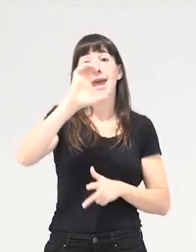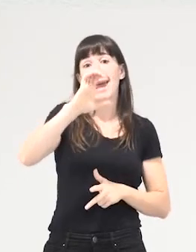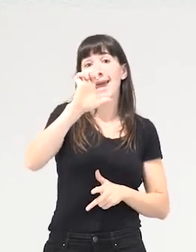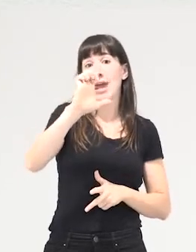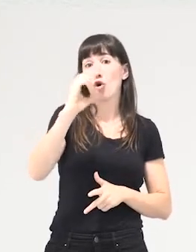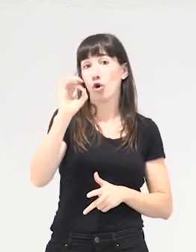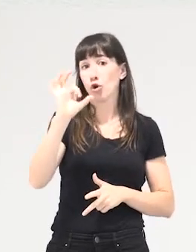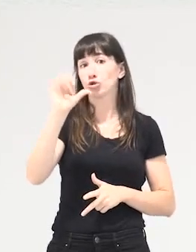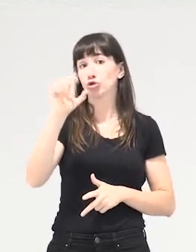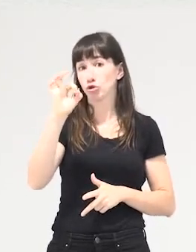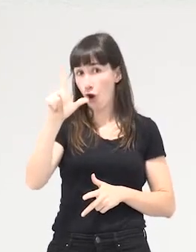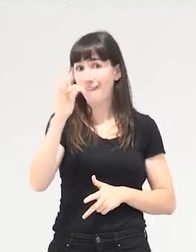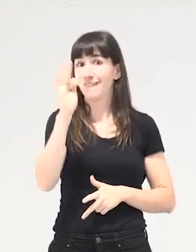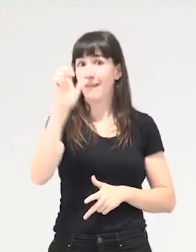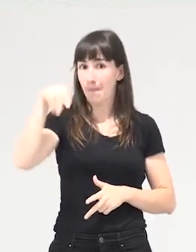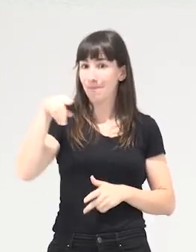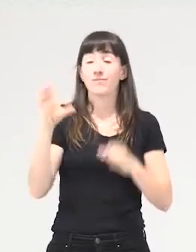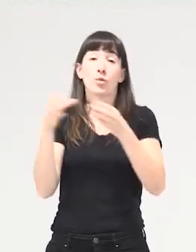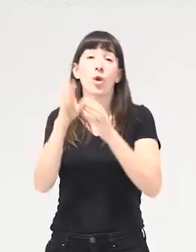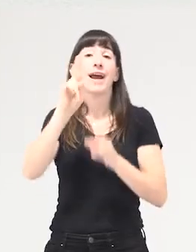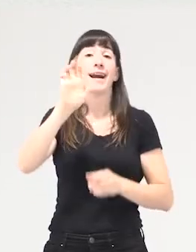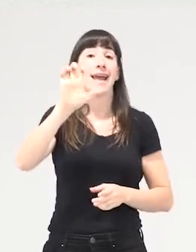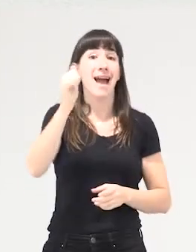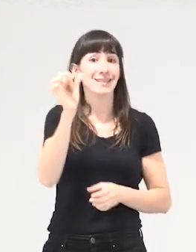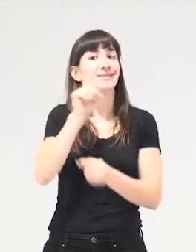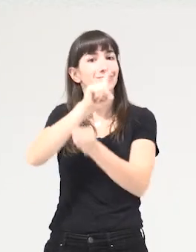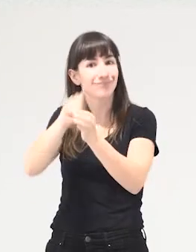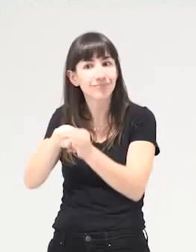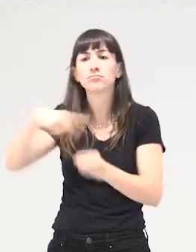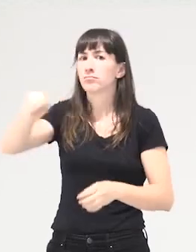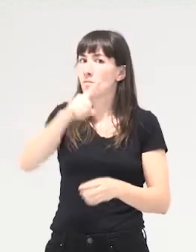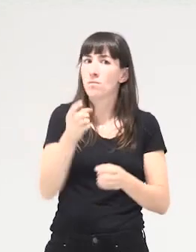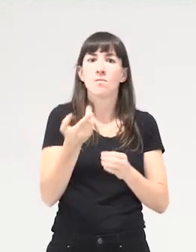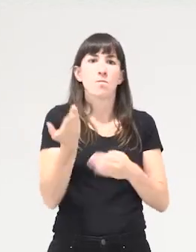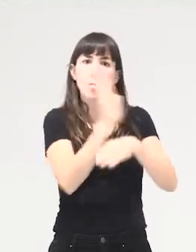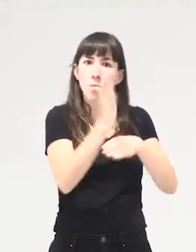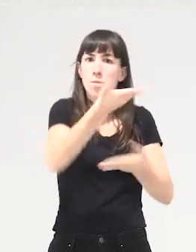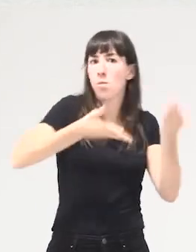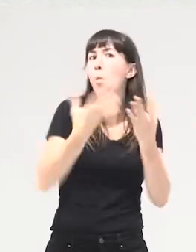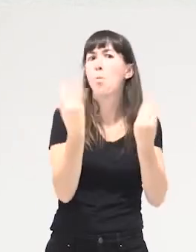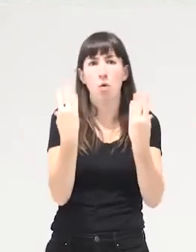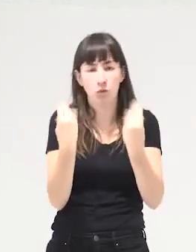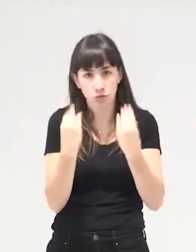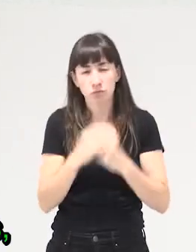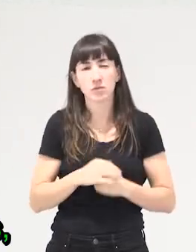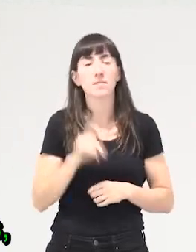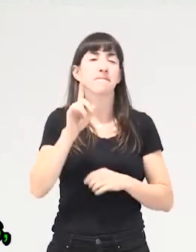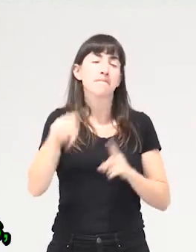REAS, está construyendo y haciendo y aportando muchísimo. Y luego creo que hay también cierta tendencia a que esto